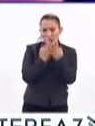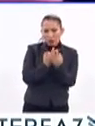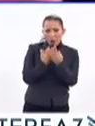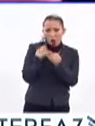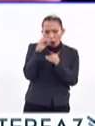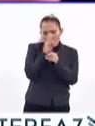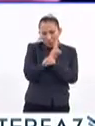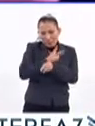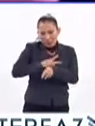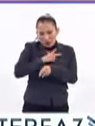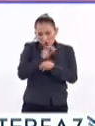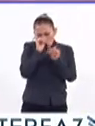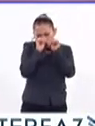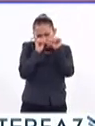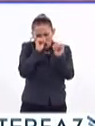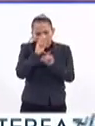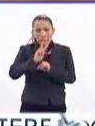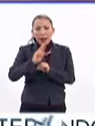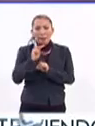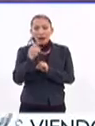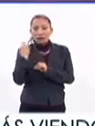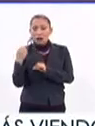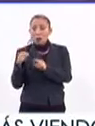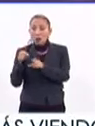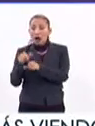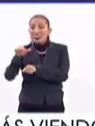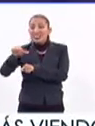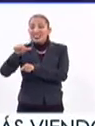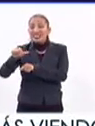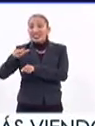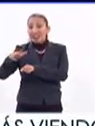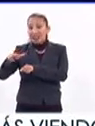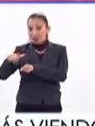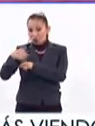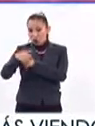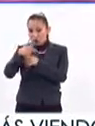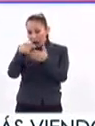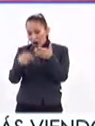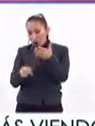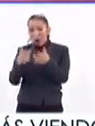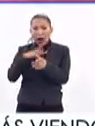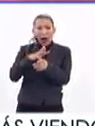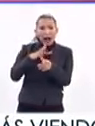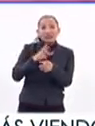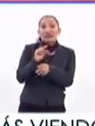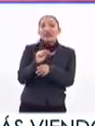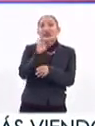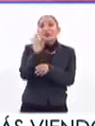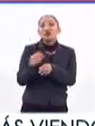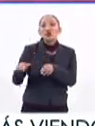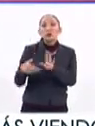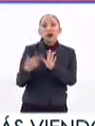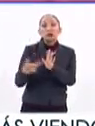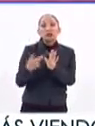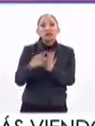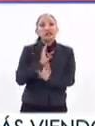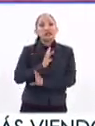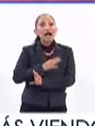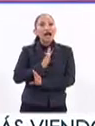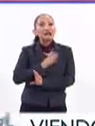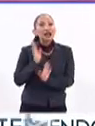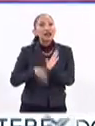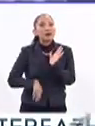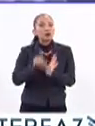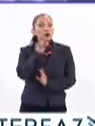o microorganismos del VPH, los denominados 16 y 18 causan alrededor del 70% de los cánceres